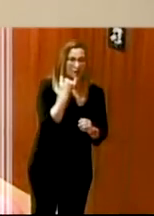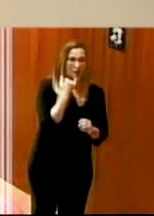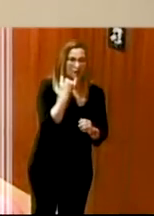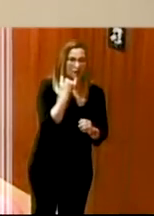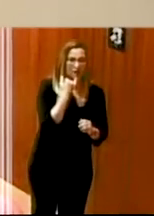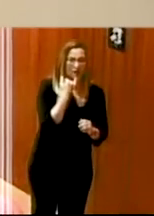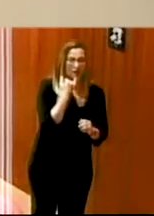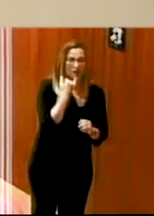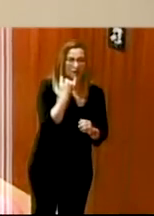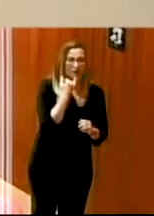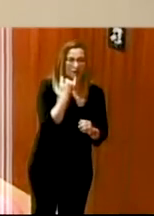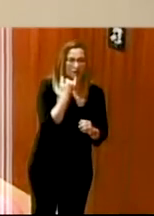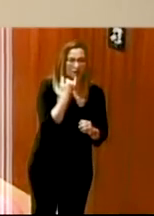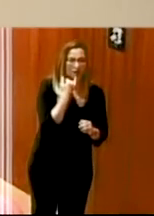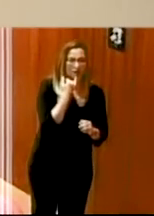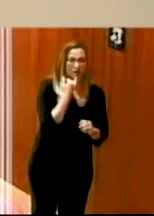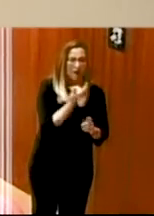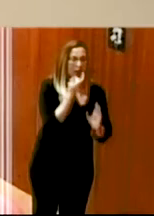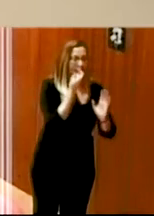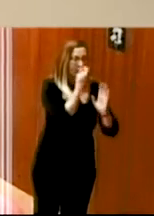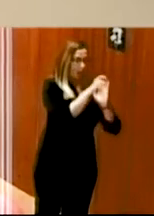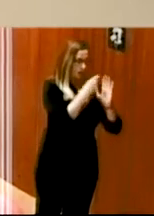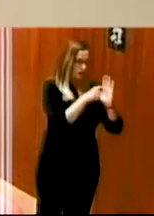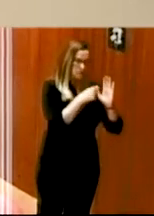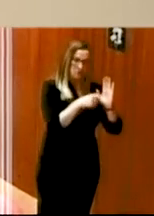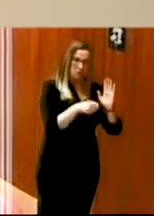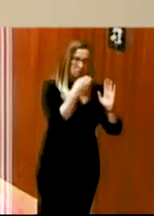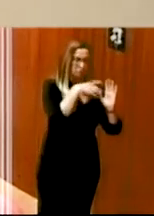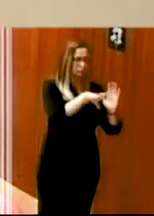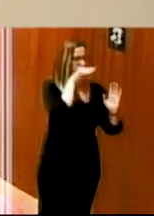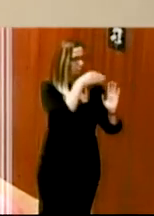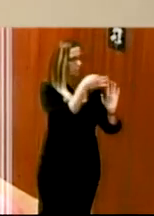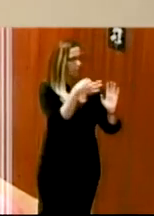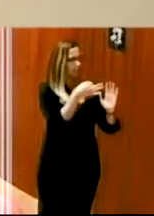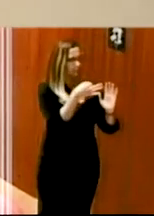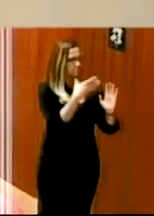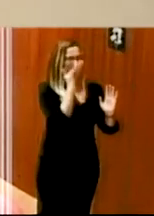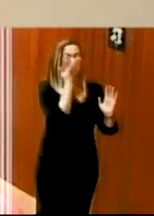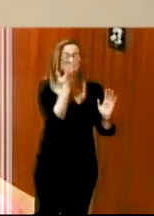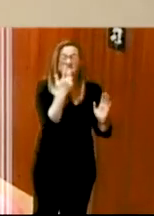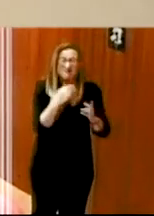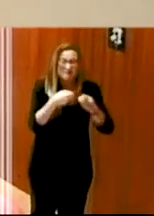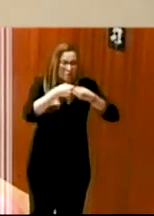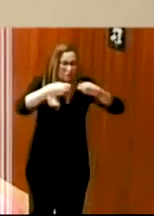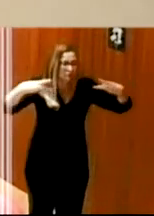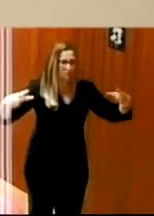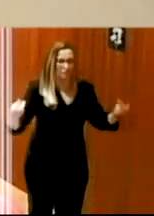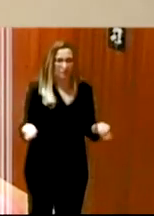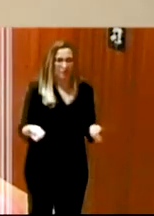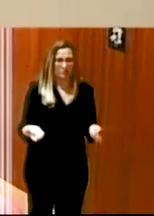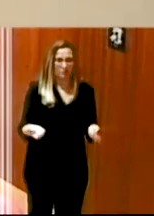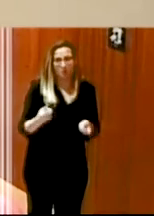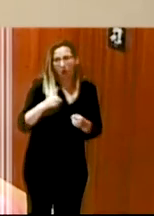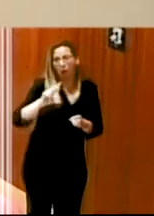lengua escrita que preferirían un subtitulado incluso como otra